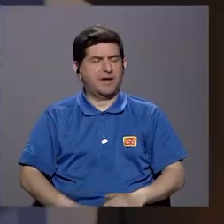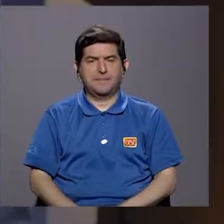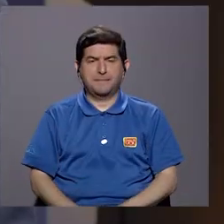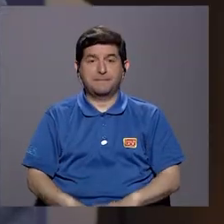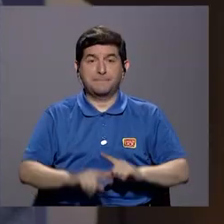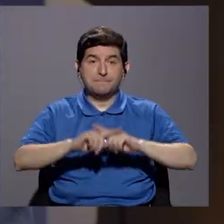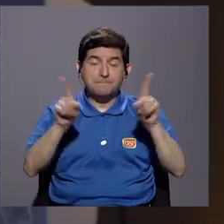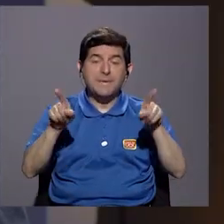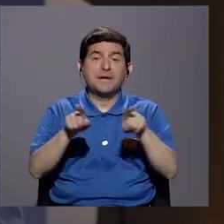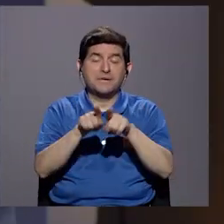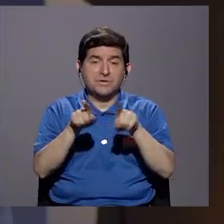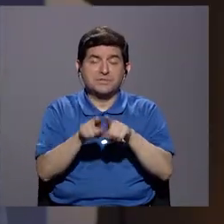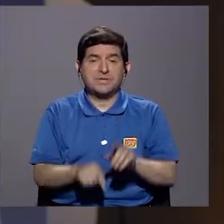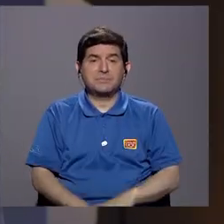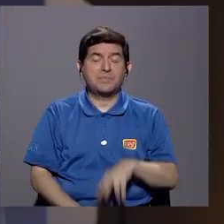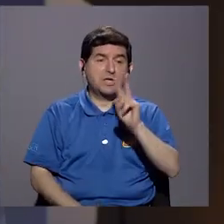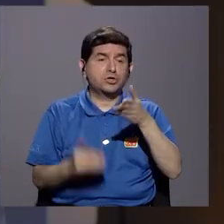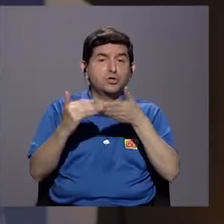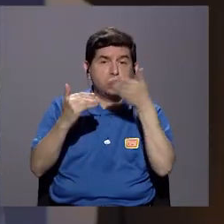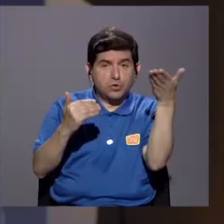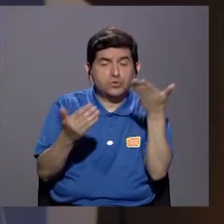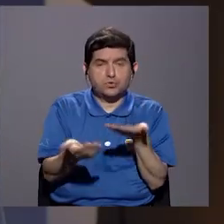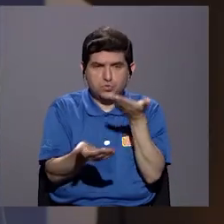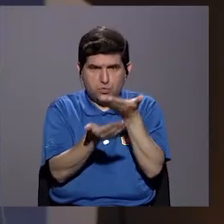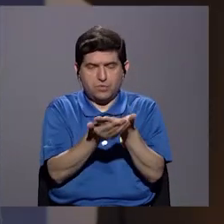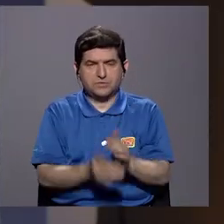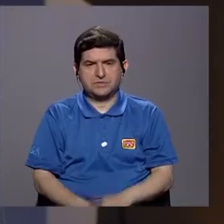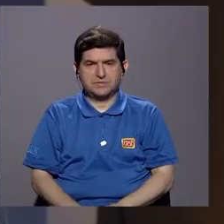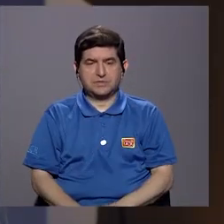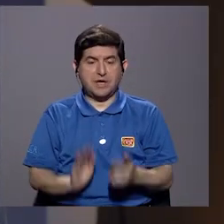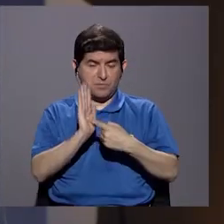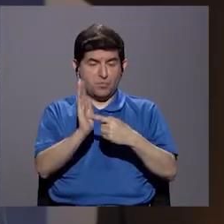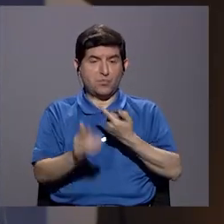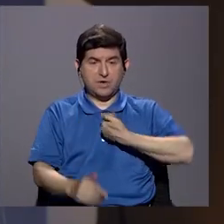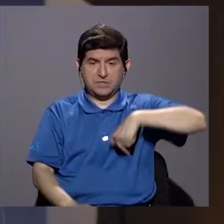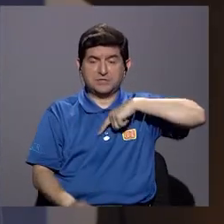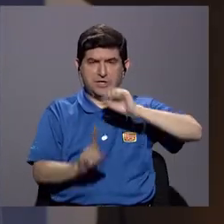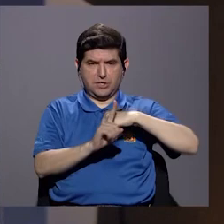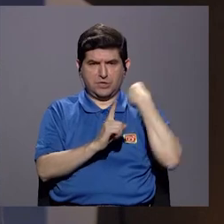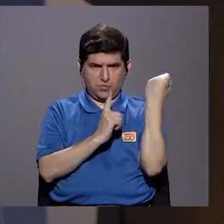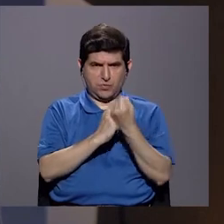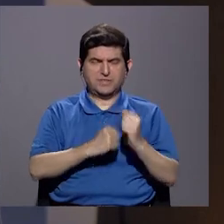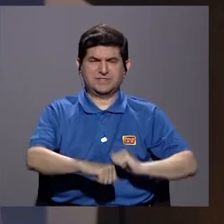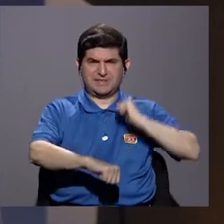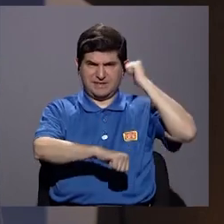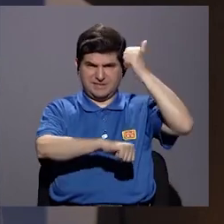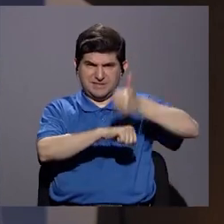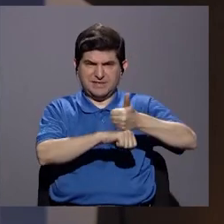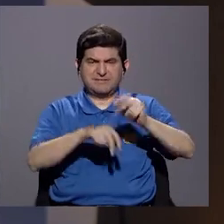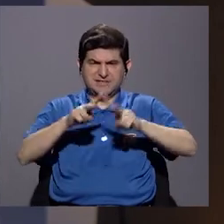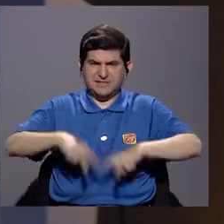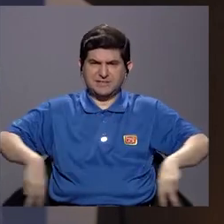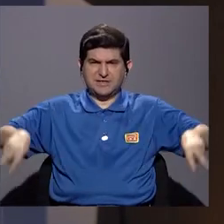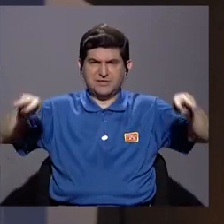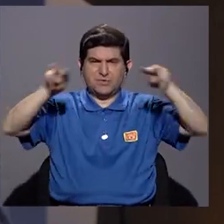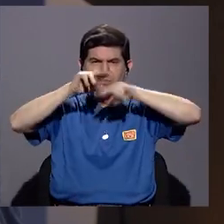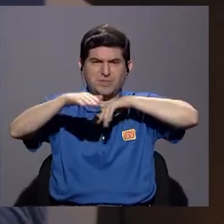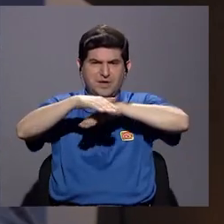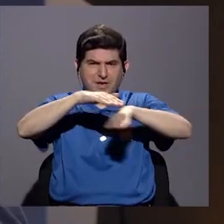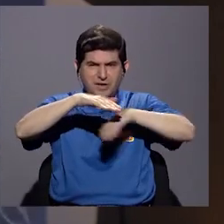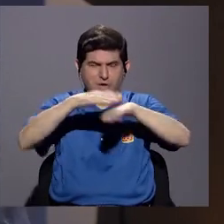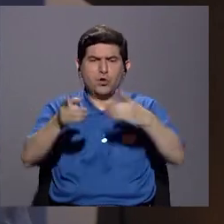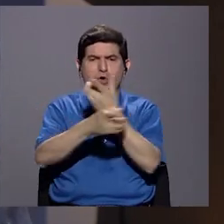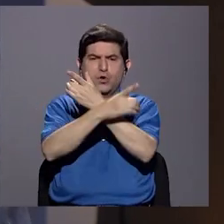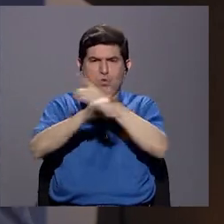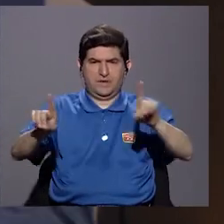Sí, pero porque además yo creo que esto plantea dos cosas también. Digamos, esto nos retrata como sociedad, qué tan instalados están los valores más